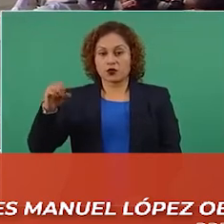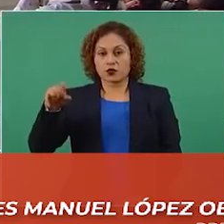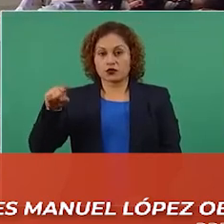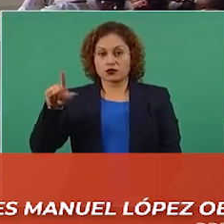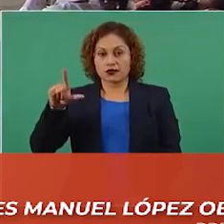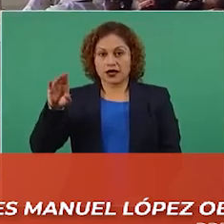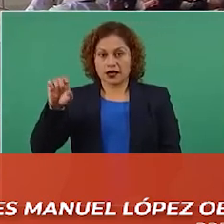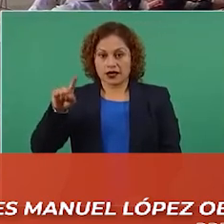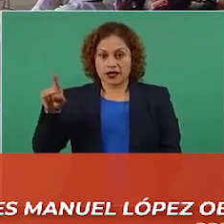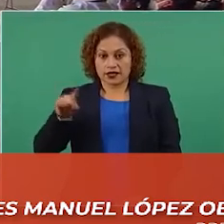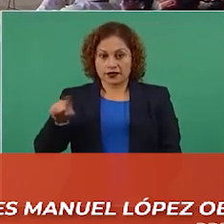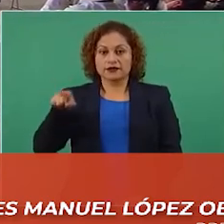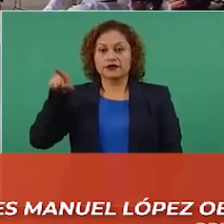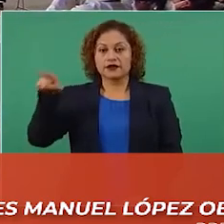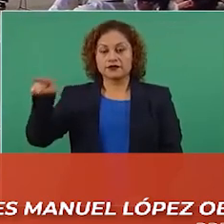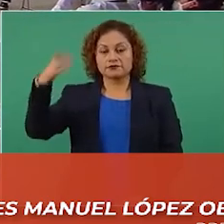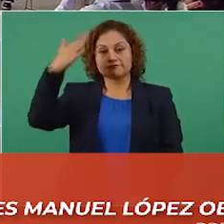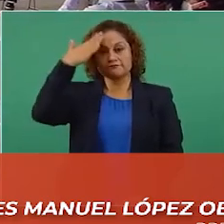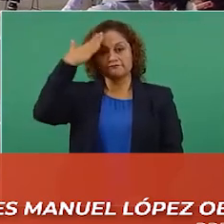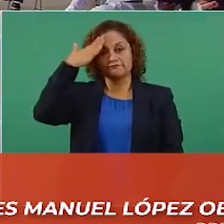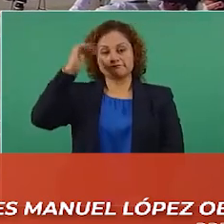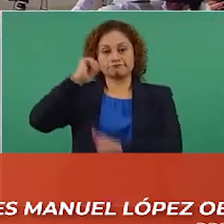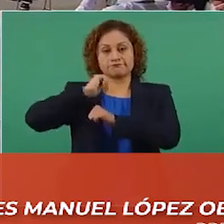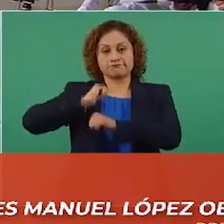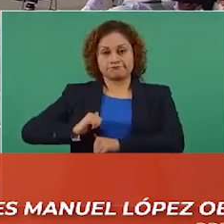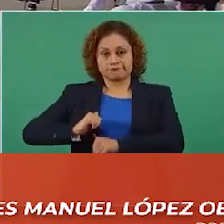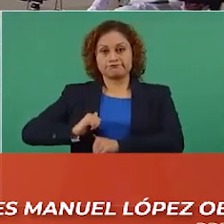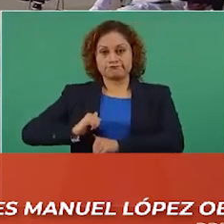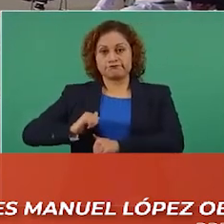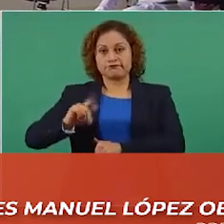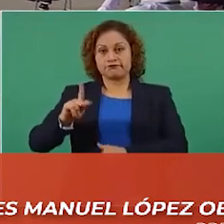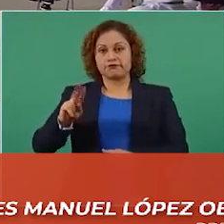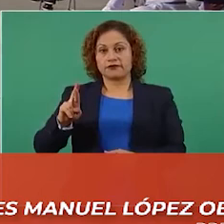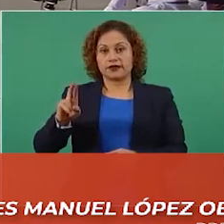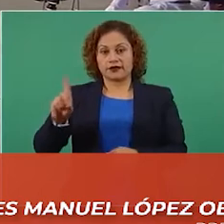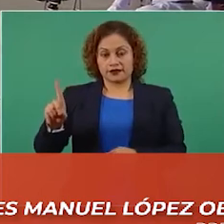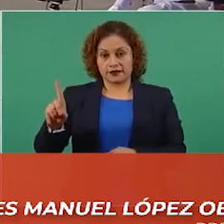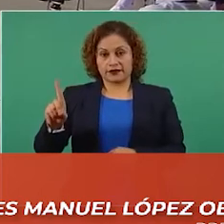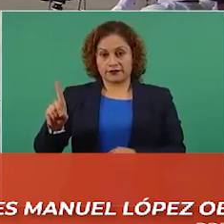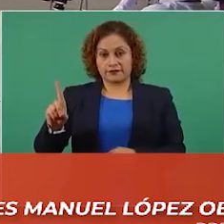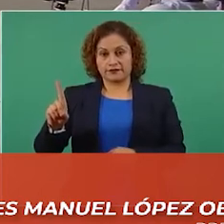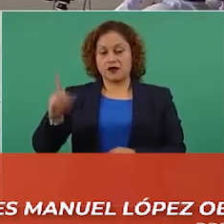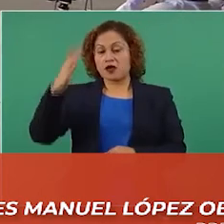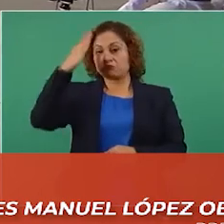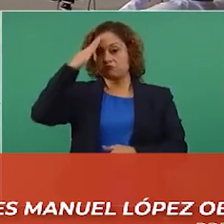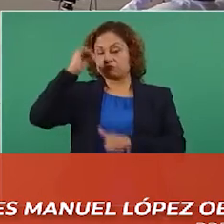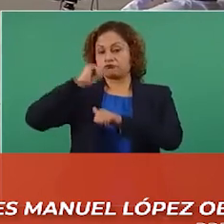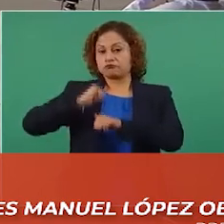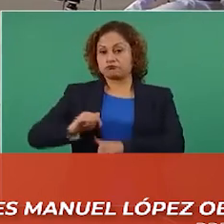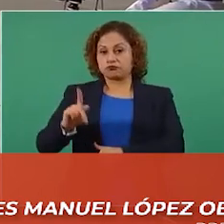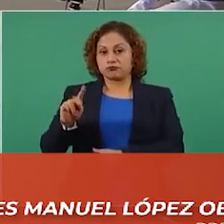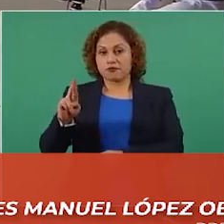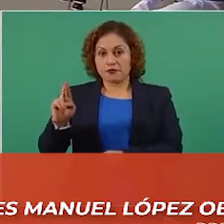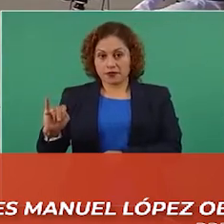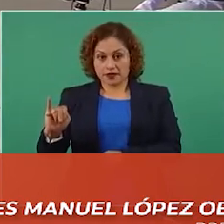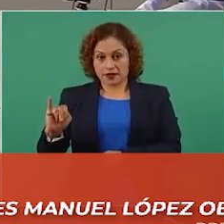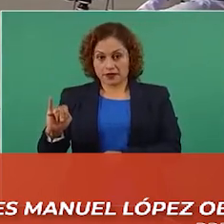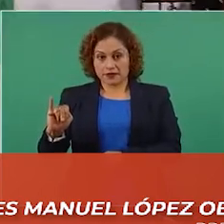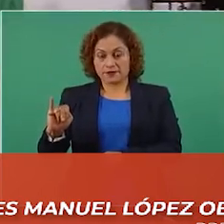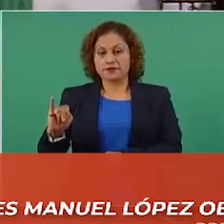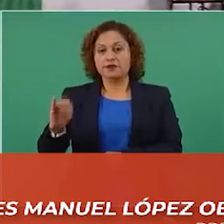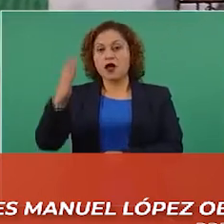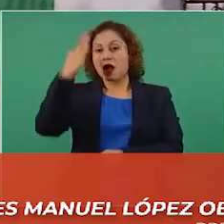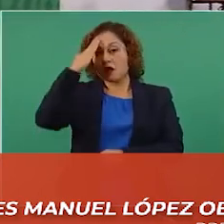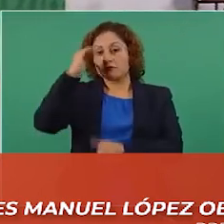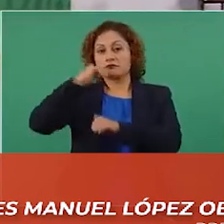dirigente del PRD el dirigente del PRI el dirigente